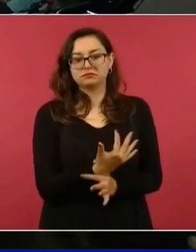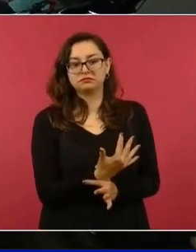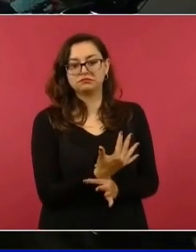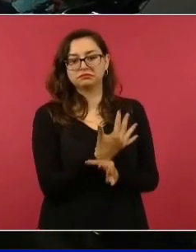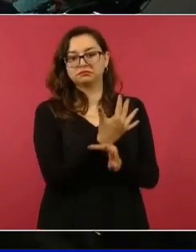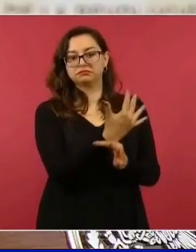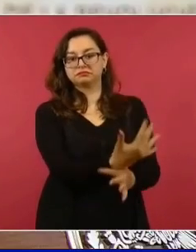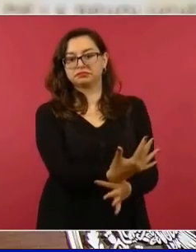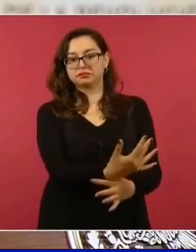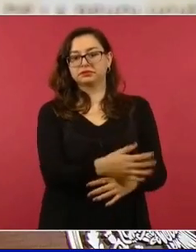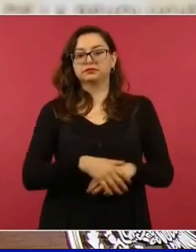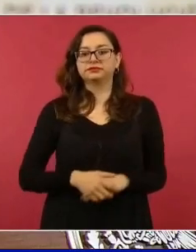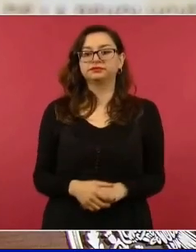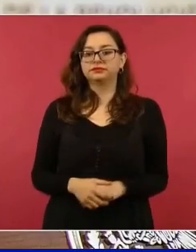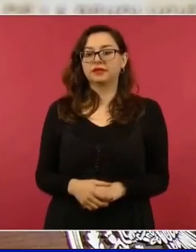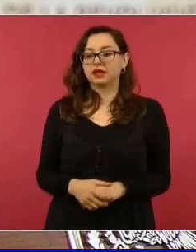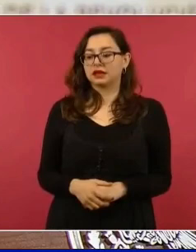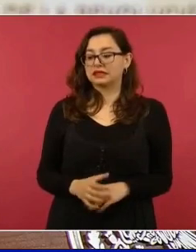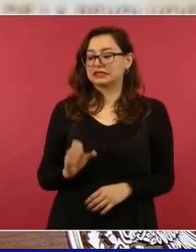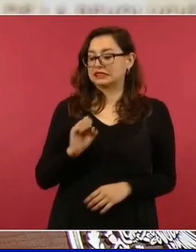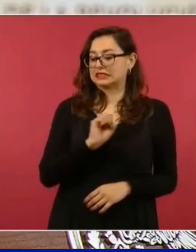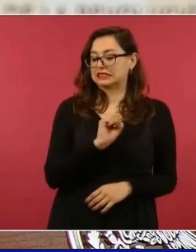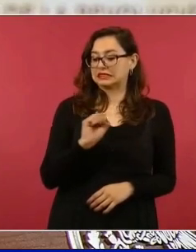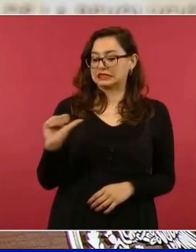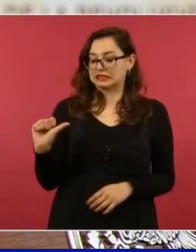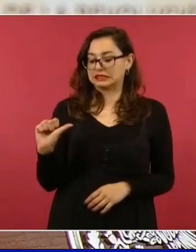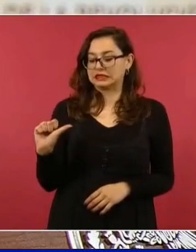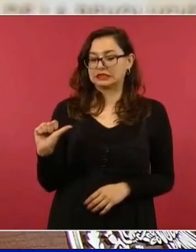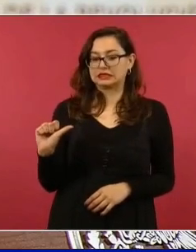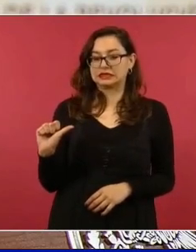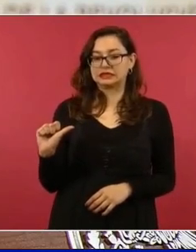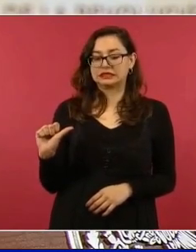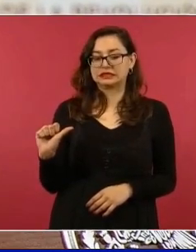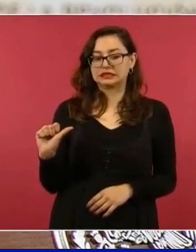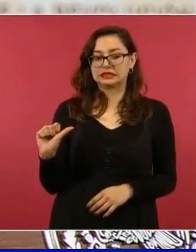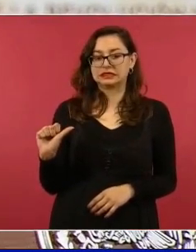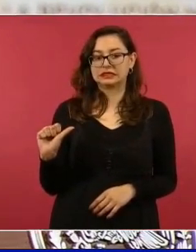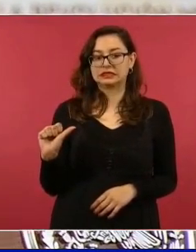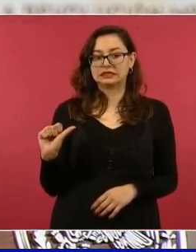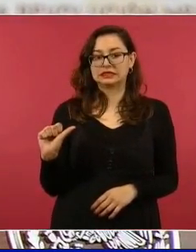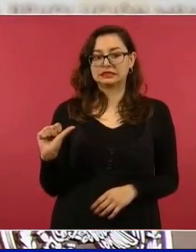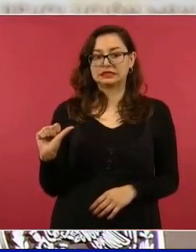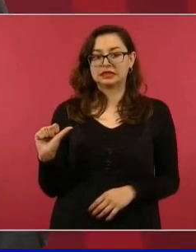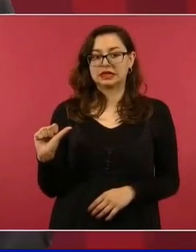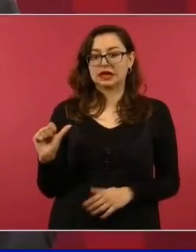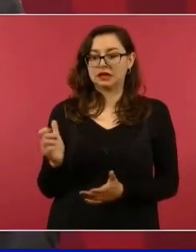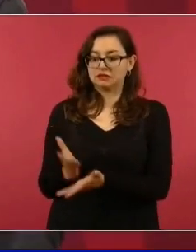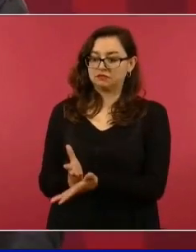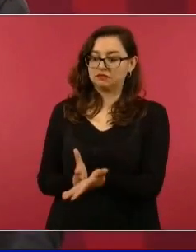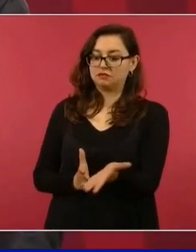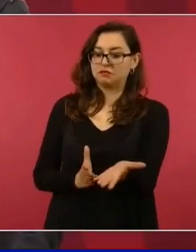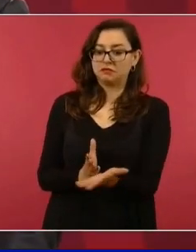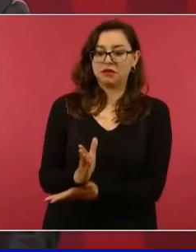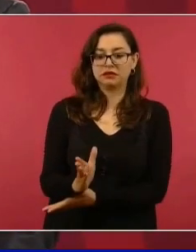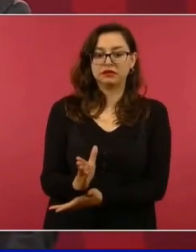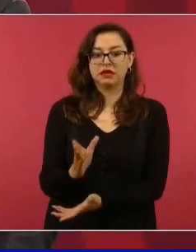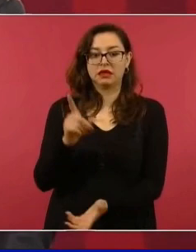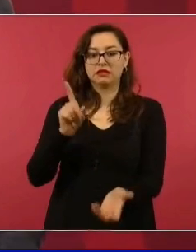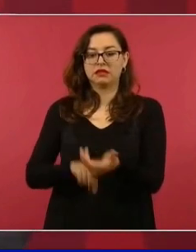Seguridad Pública estaba interviniendo en el Issste. Y sí,